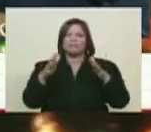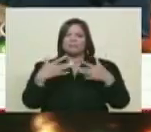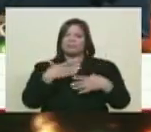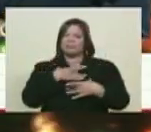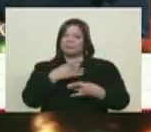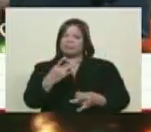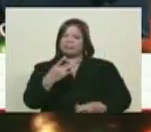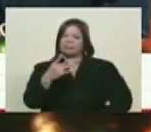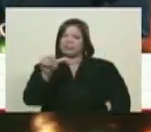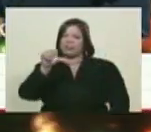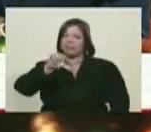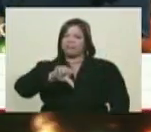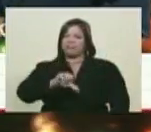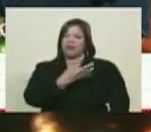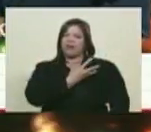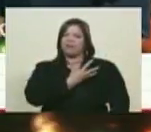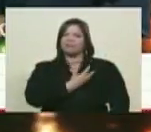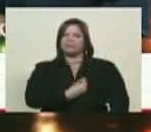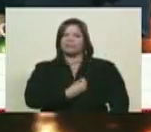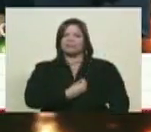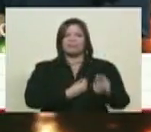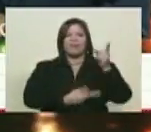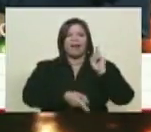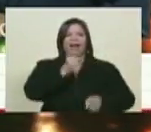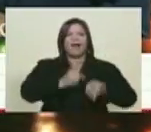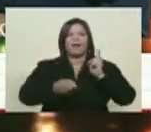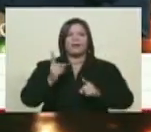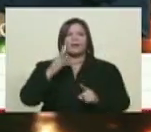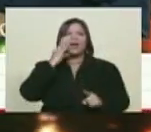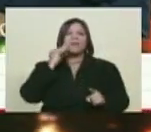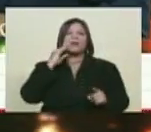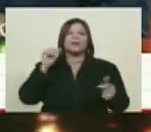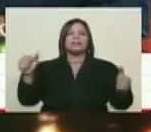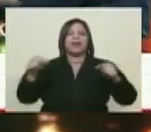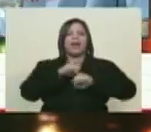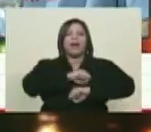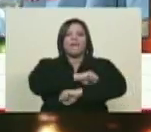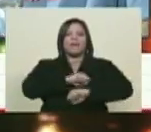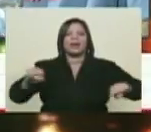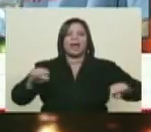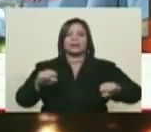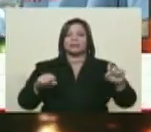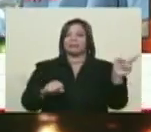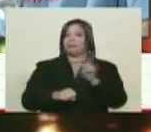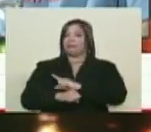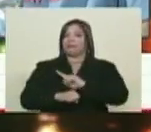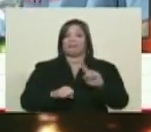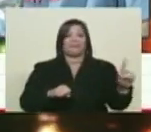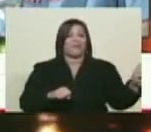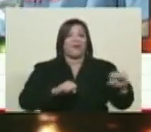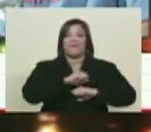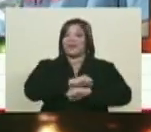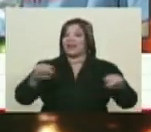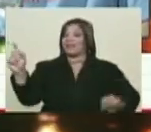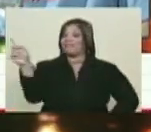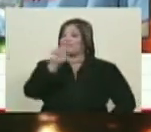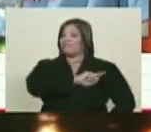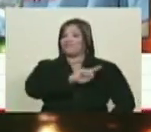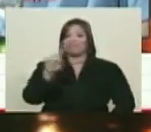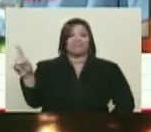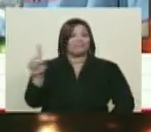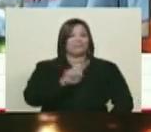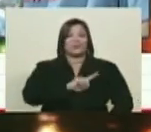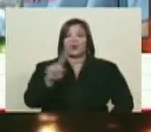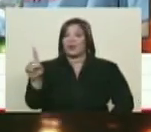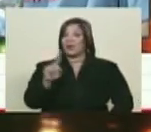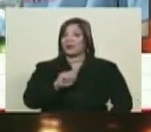para el que vea como una experiencia fracasada en la historia? En lo absoluto, en lo absoluto. De